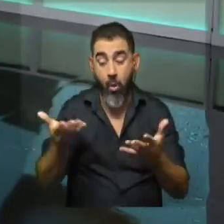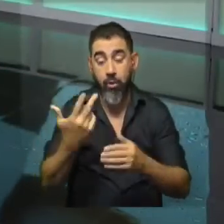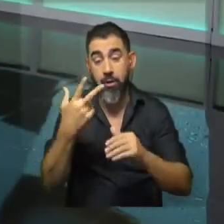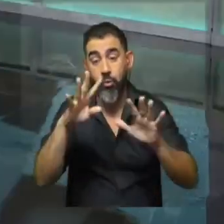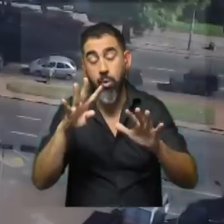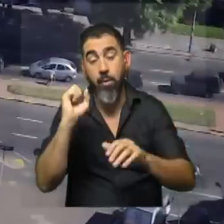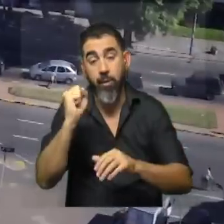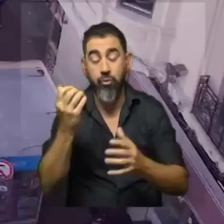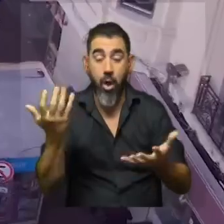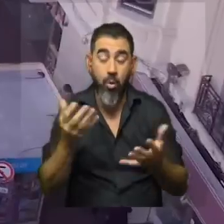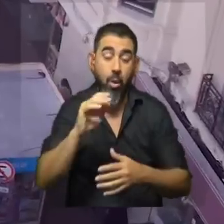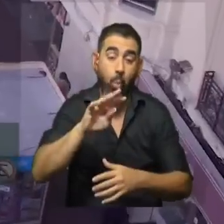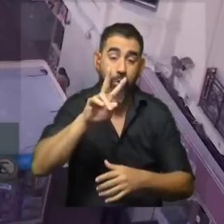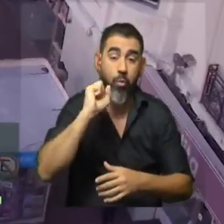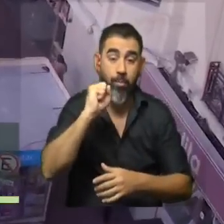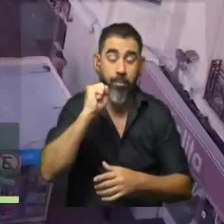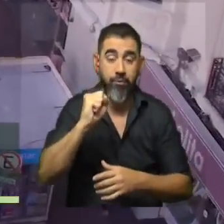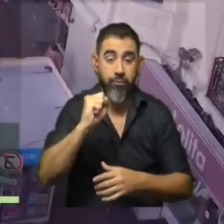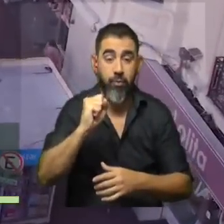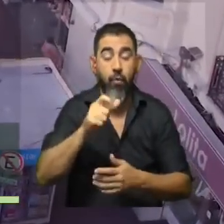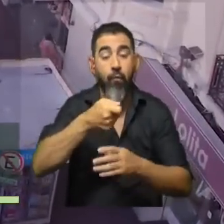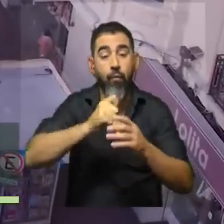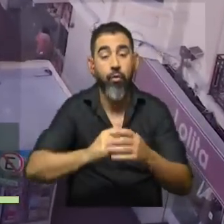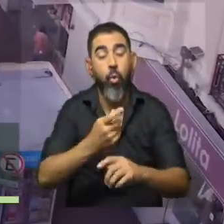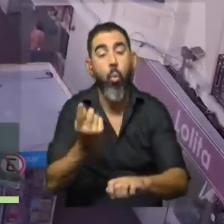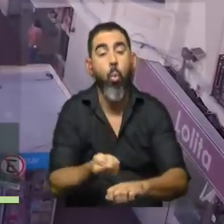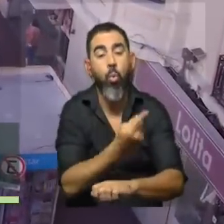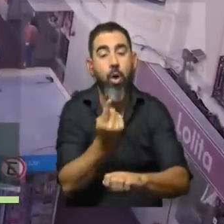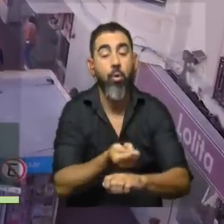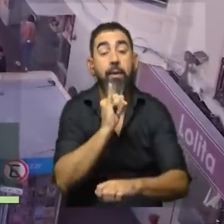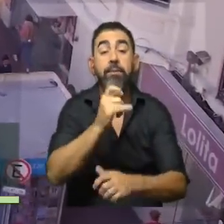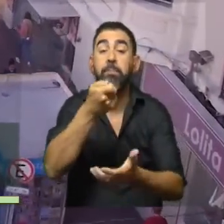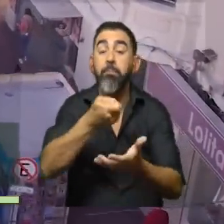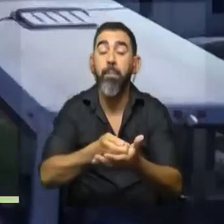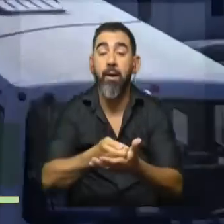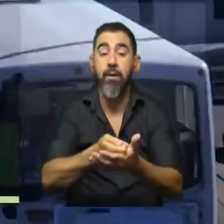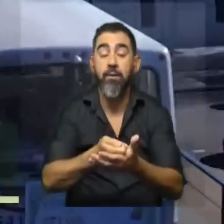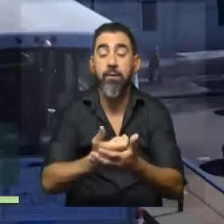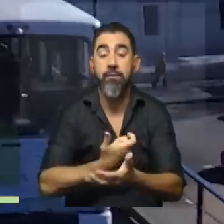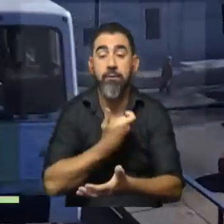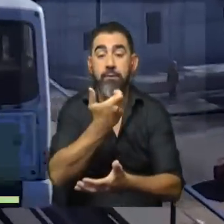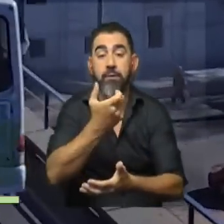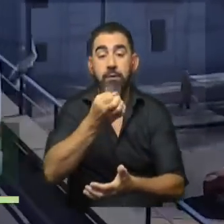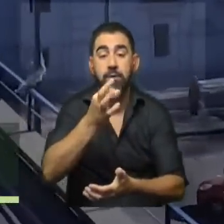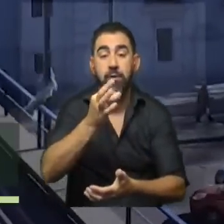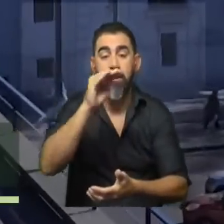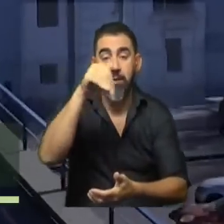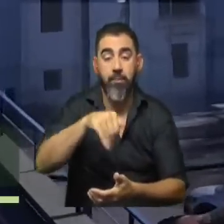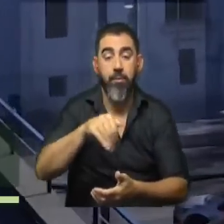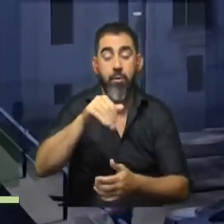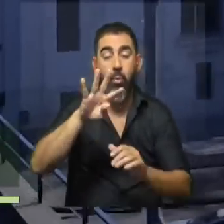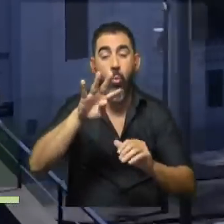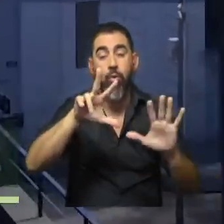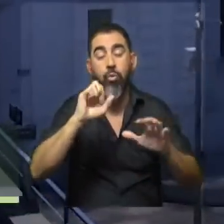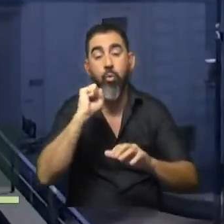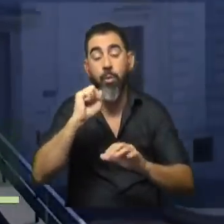42 en su versión más usada. Estamos hablando del boleto de una hora. Si se paga además, José María, con STM y de 48 a